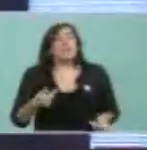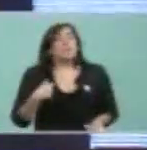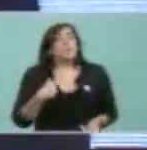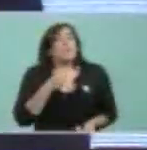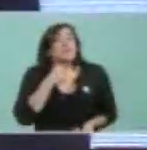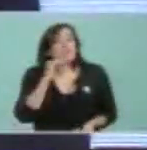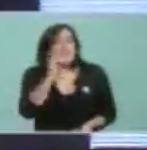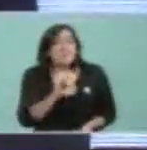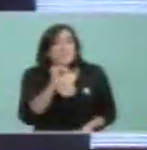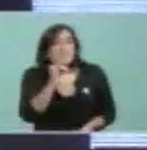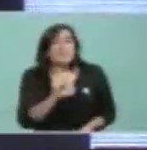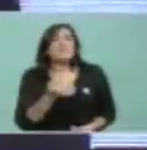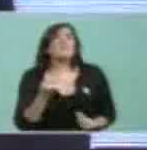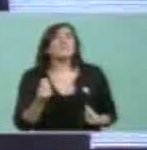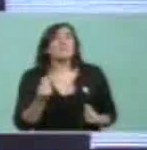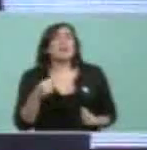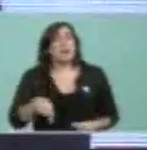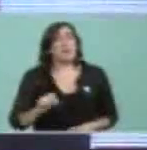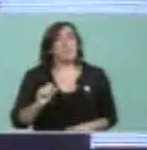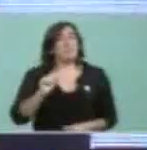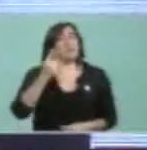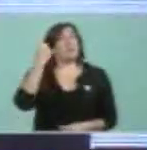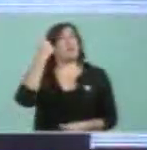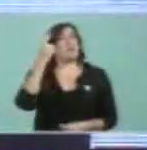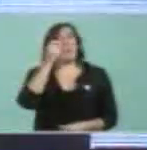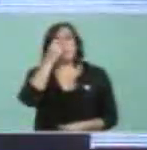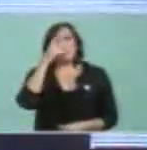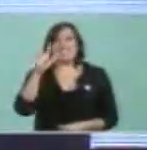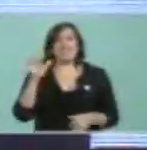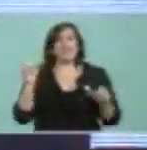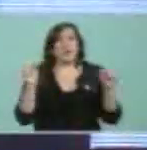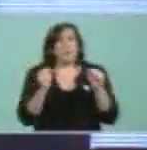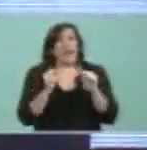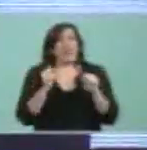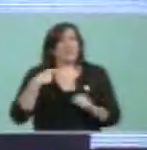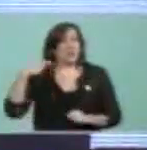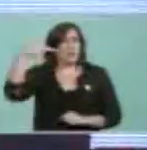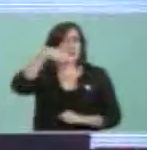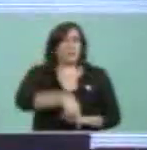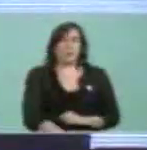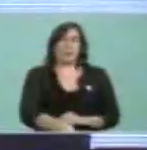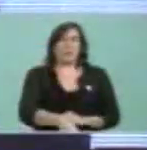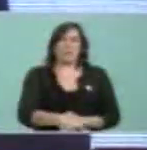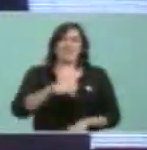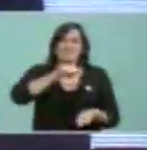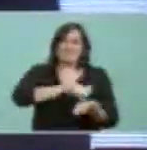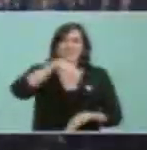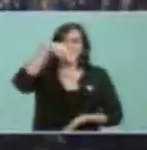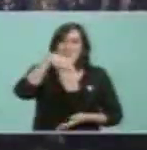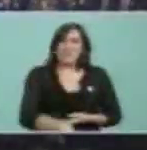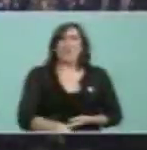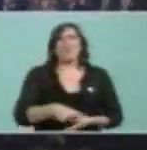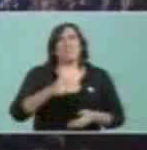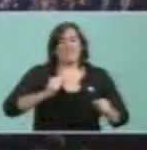este es mi primer 25 de mayo patagónico y lo hacemos aquí, en Bariloche,